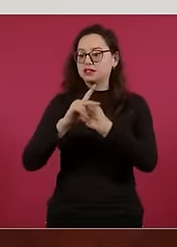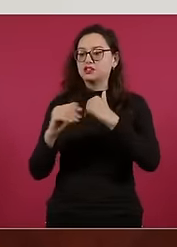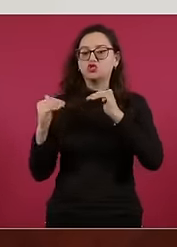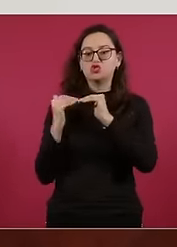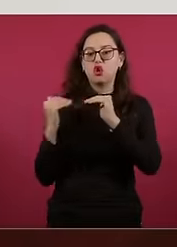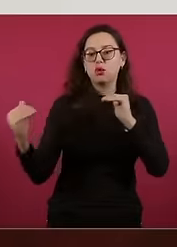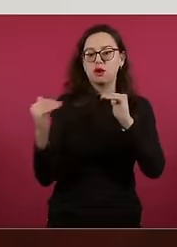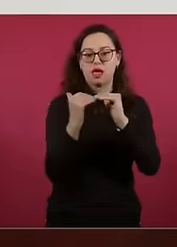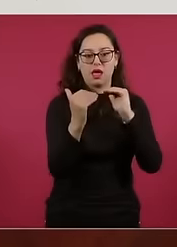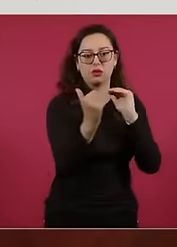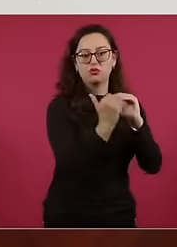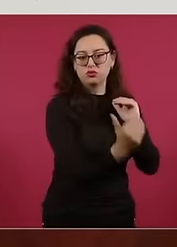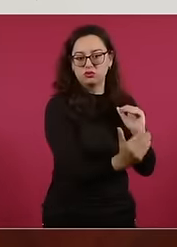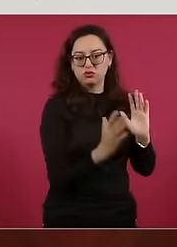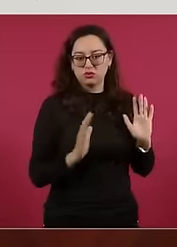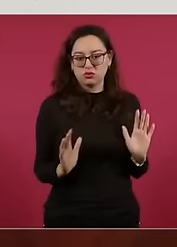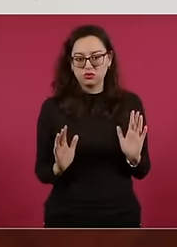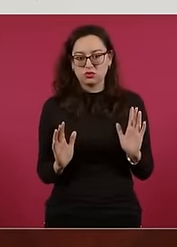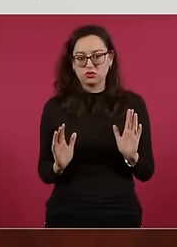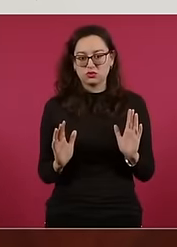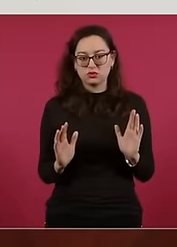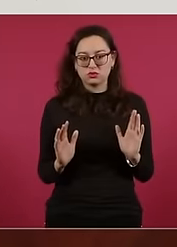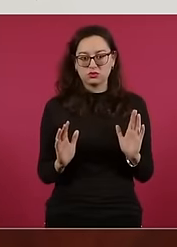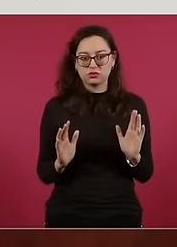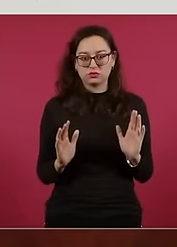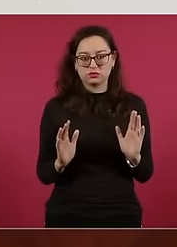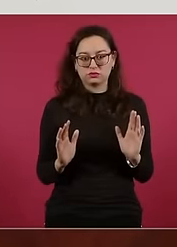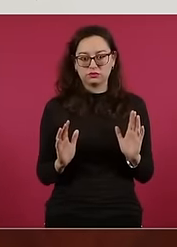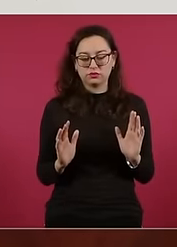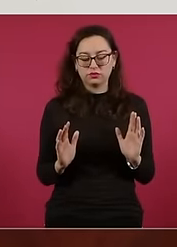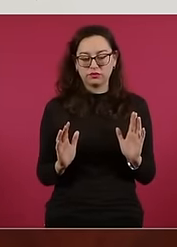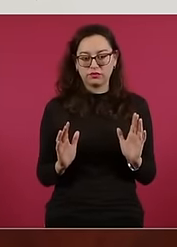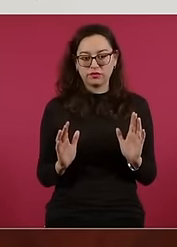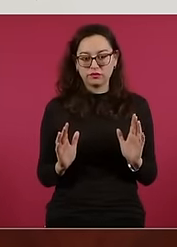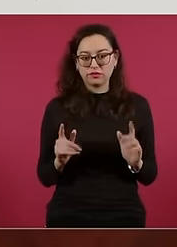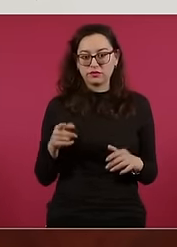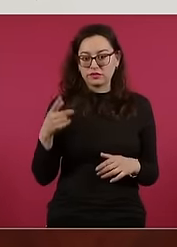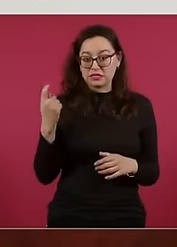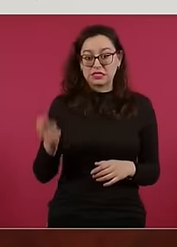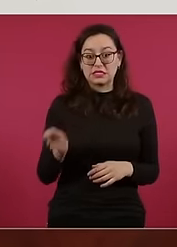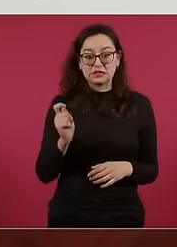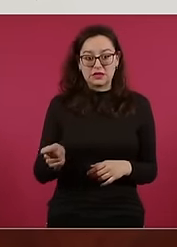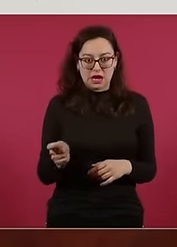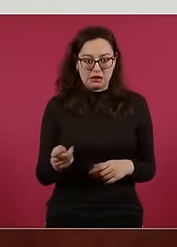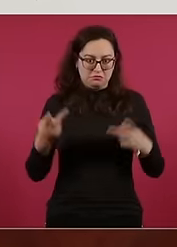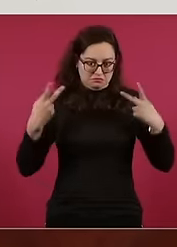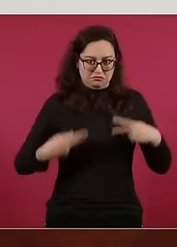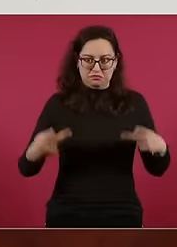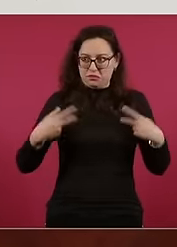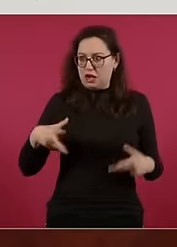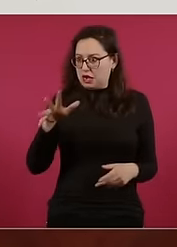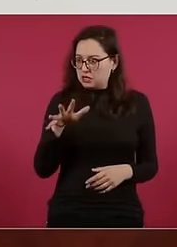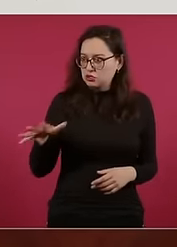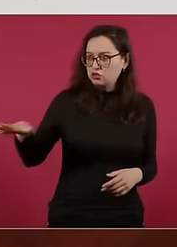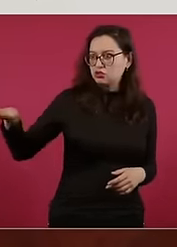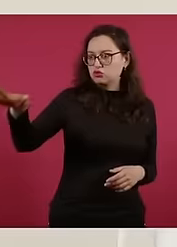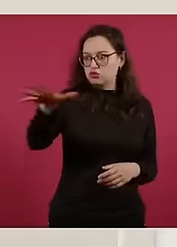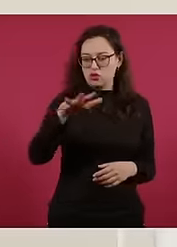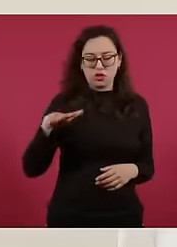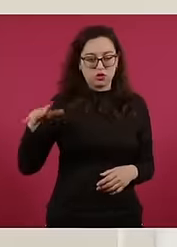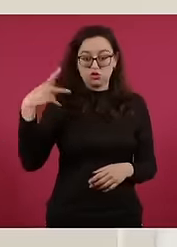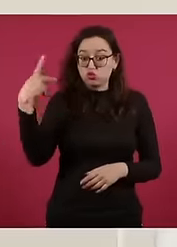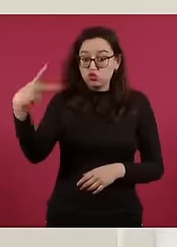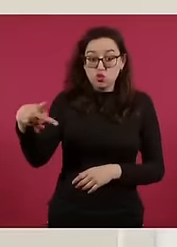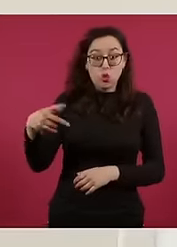Tanto en cuanto al poder soberano del pueblo, el pueblo